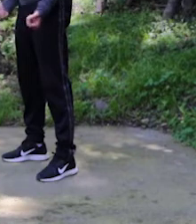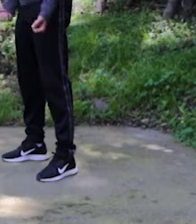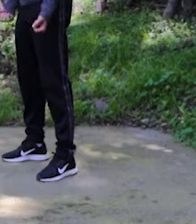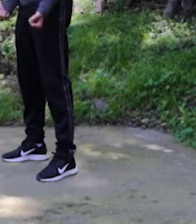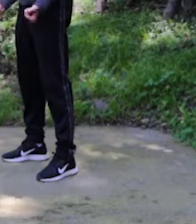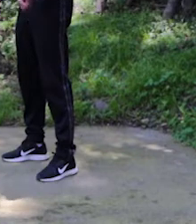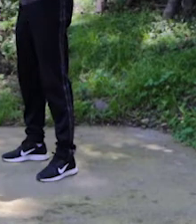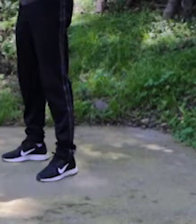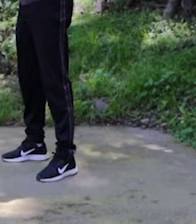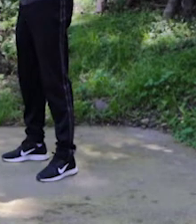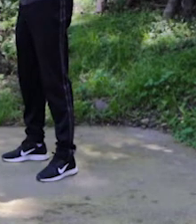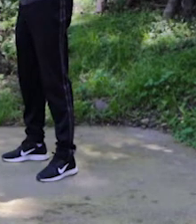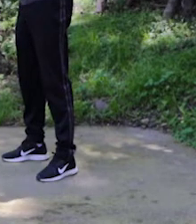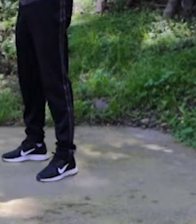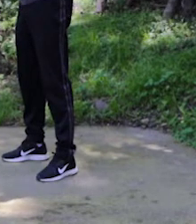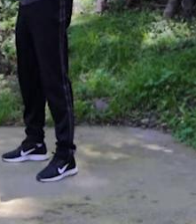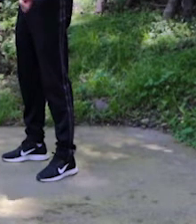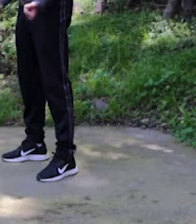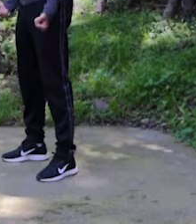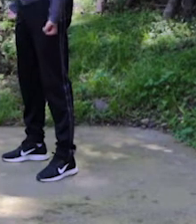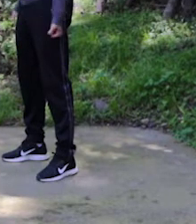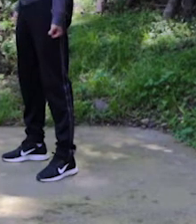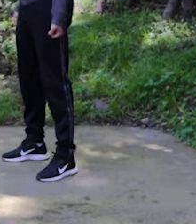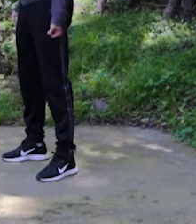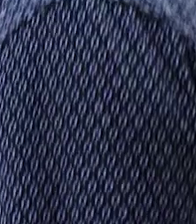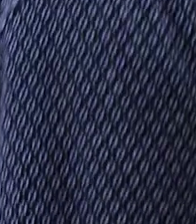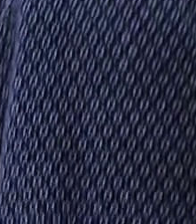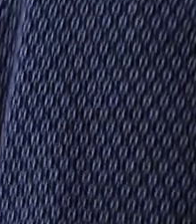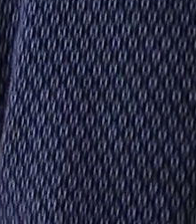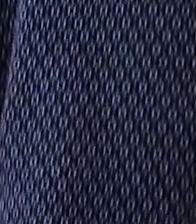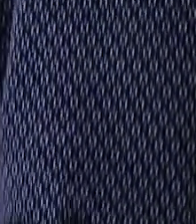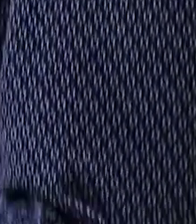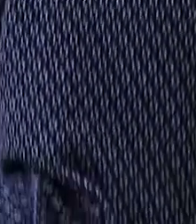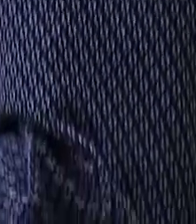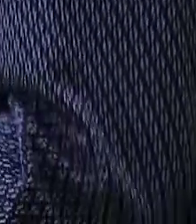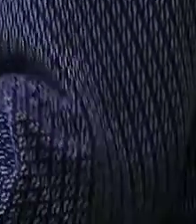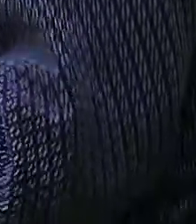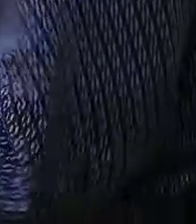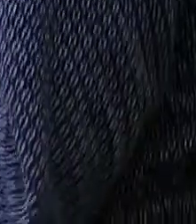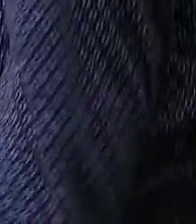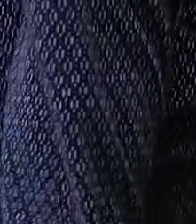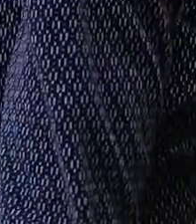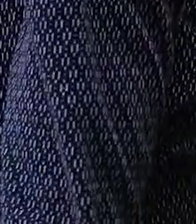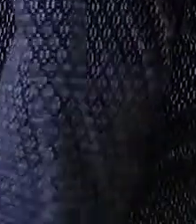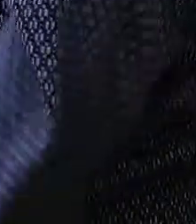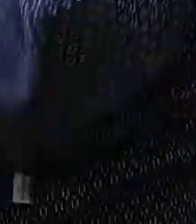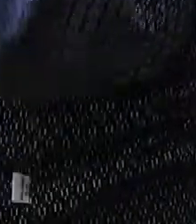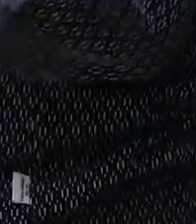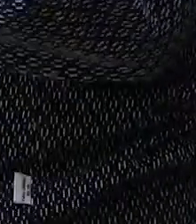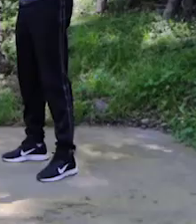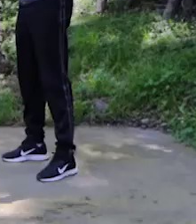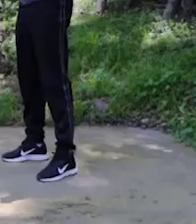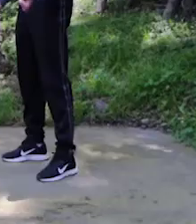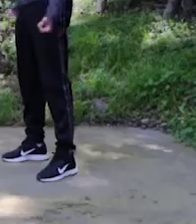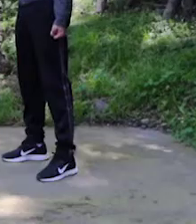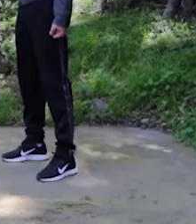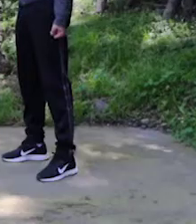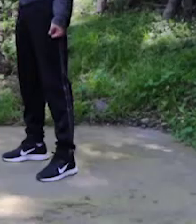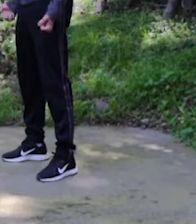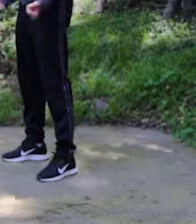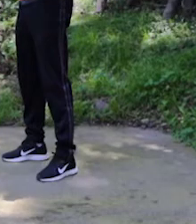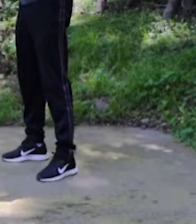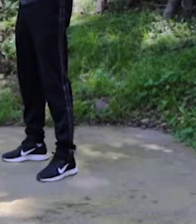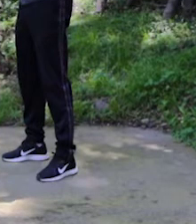cuerpo. Y vamos a hacer la flexión a 90 grados. Bajamos. Flexionamos. Exacto. Muy bien, Jair. Así,